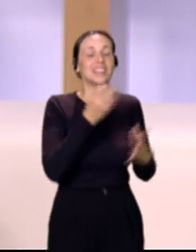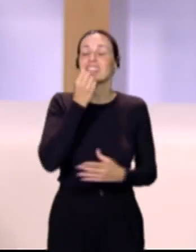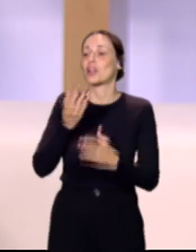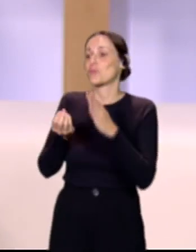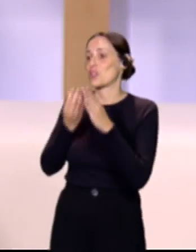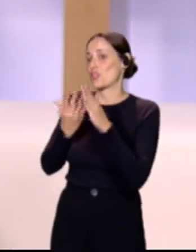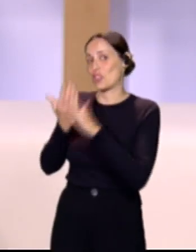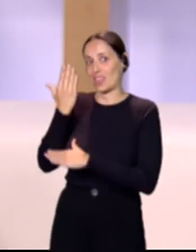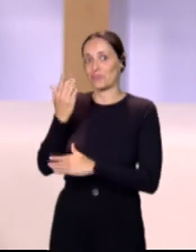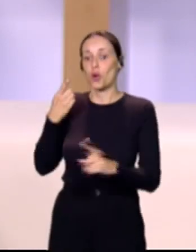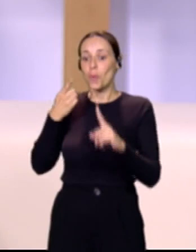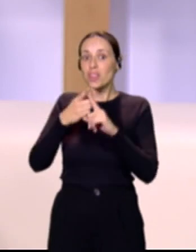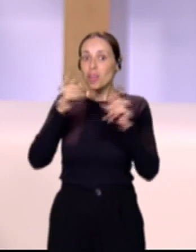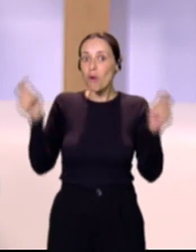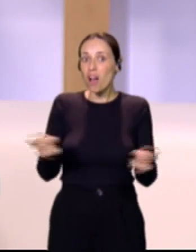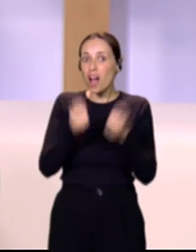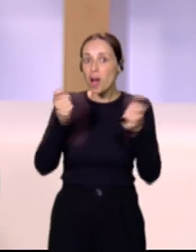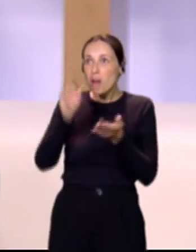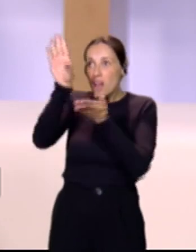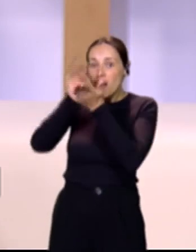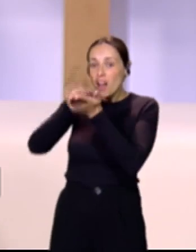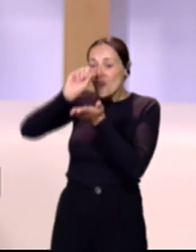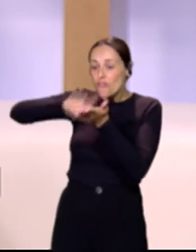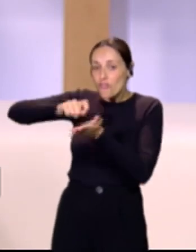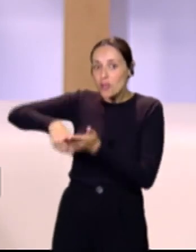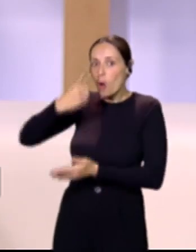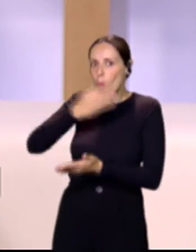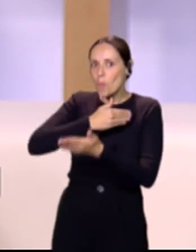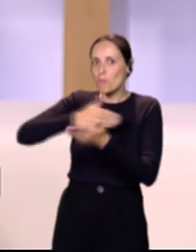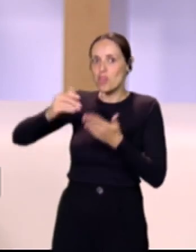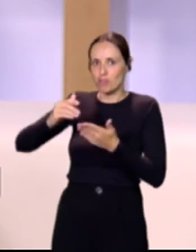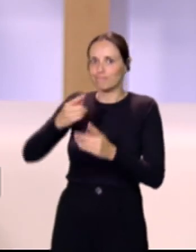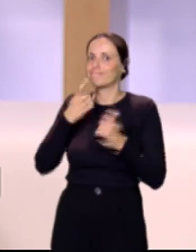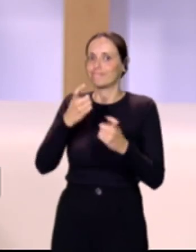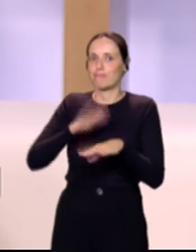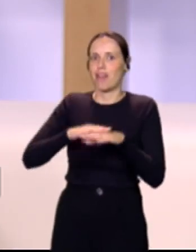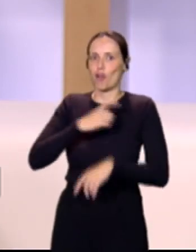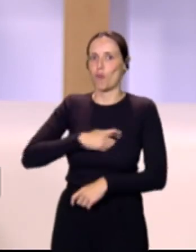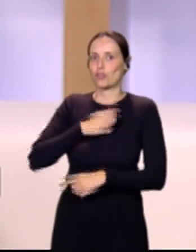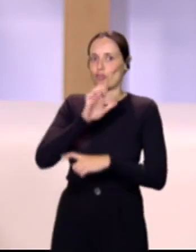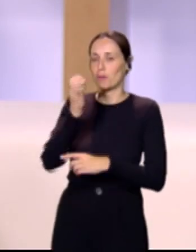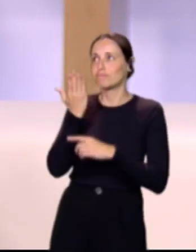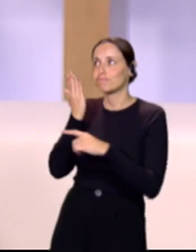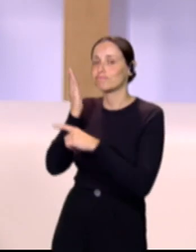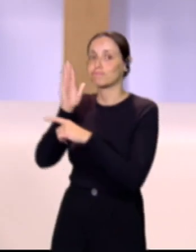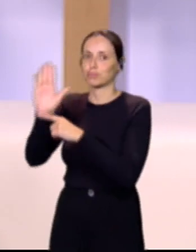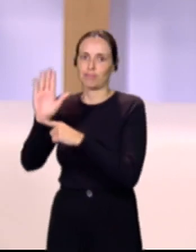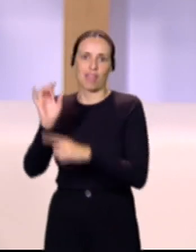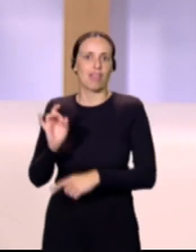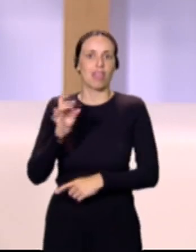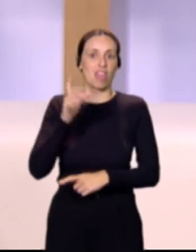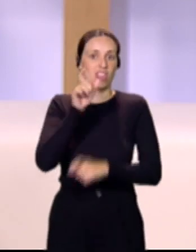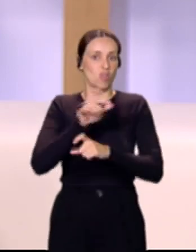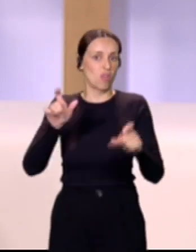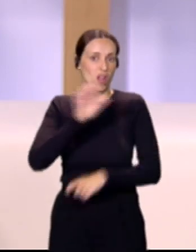campaña es lograr un millón de firmas que son necesarias para presentar ante la Comisión Europea en una iniciativa ciudadana europea, la